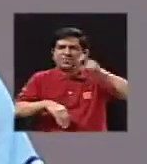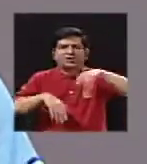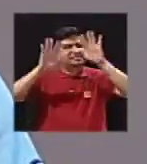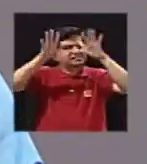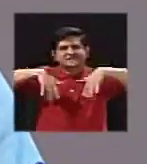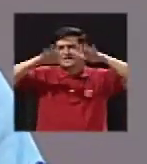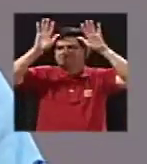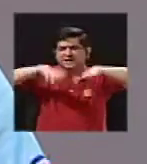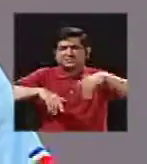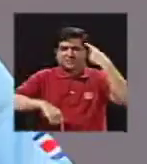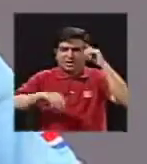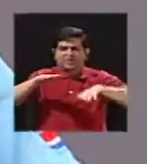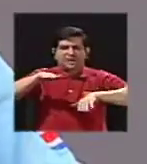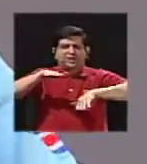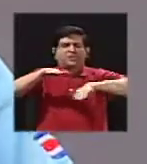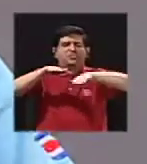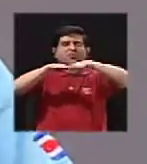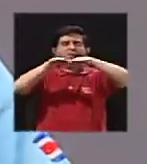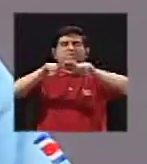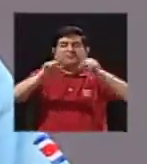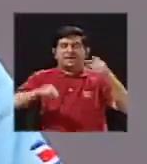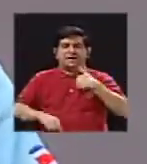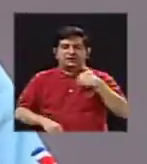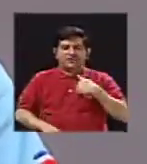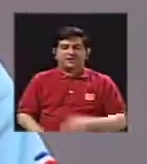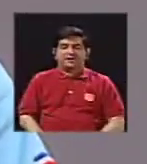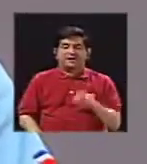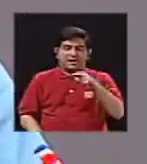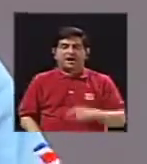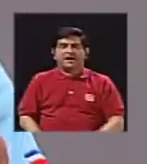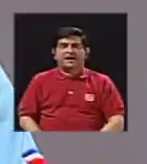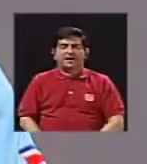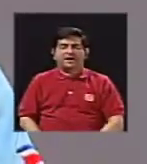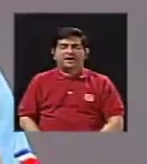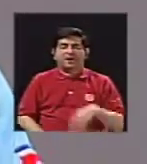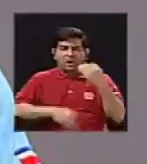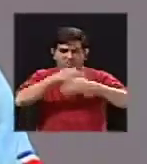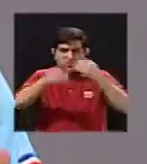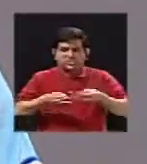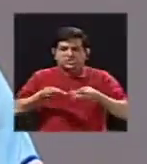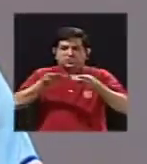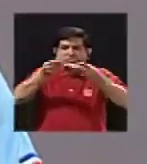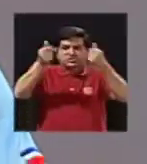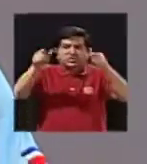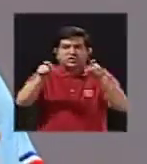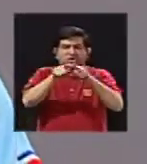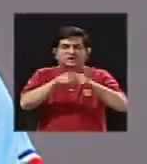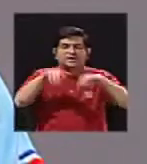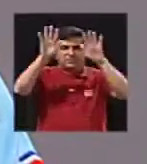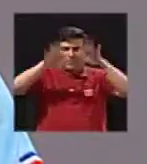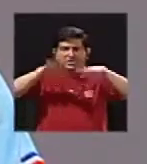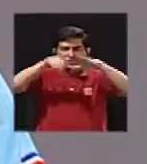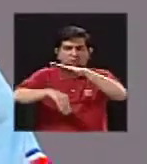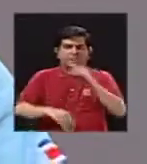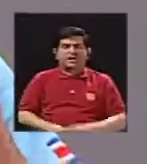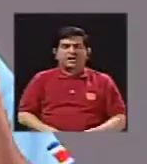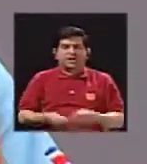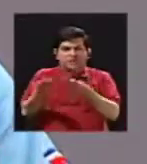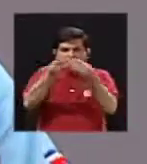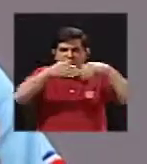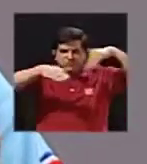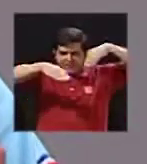lluvia para llenarse. Pero tenemos evaporación, tenemos lluvia y tenemos los fluidos que están entrando debajo del volcán.